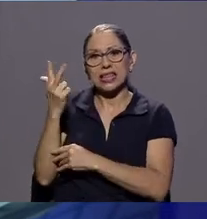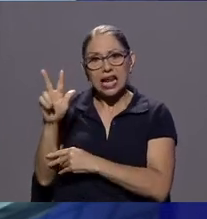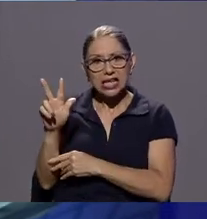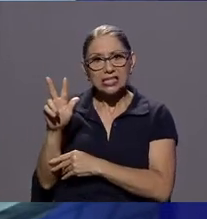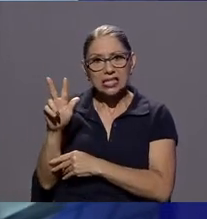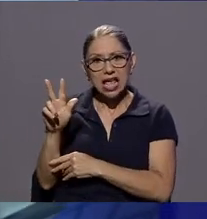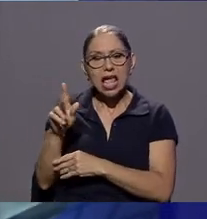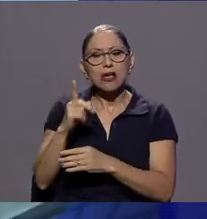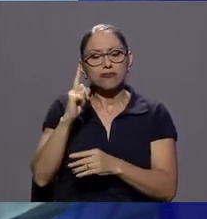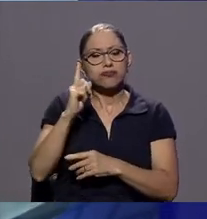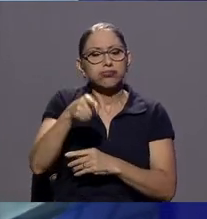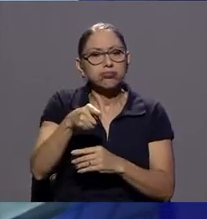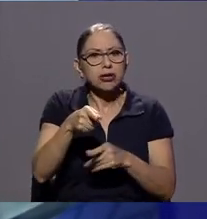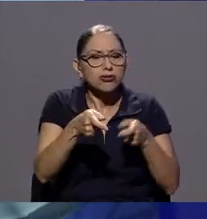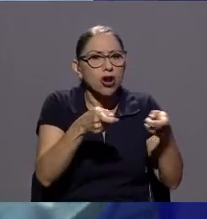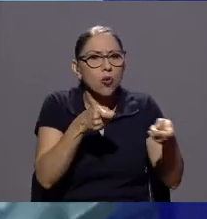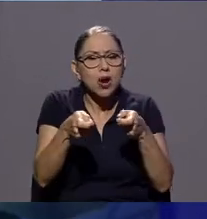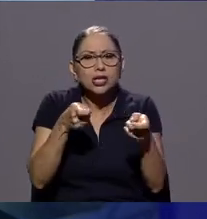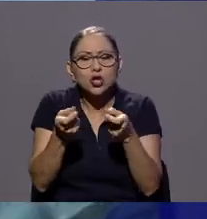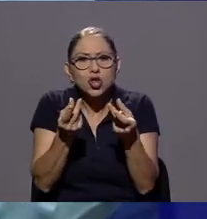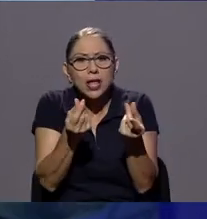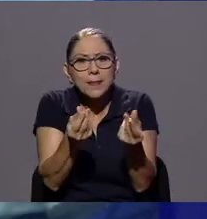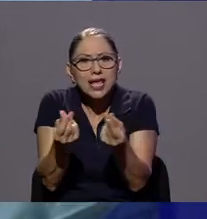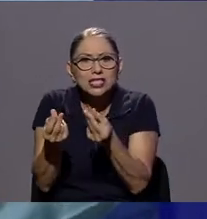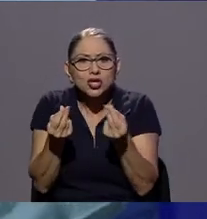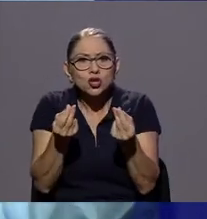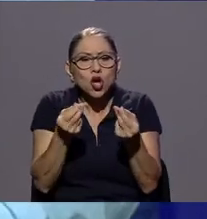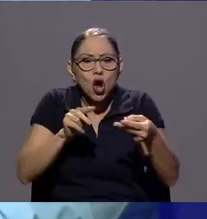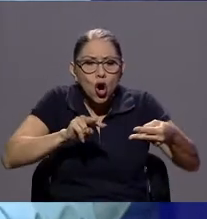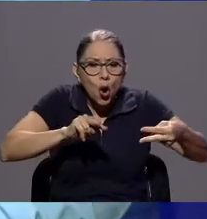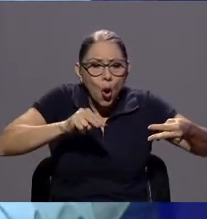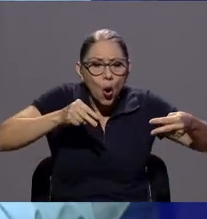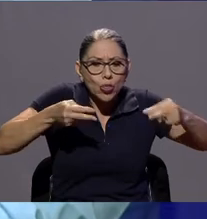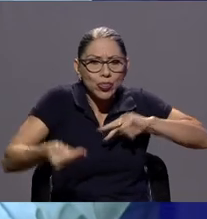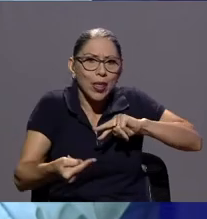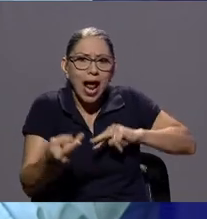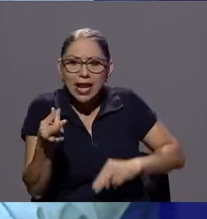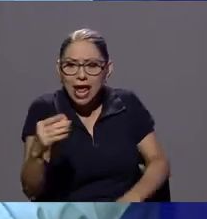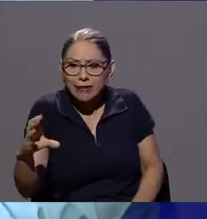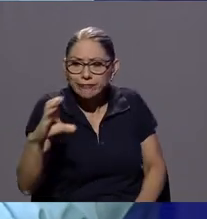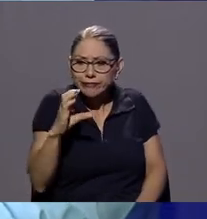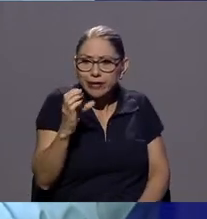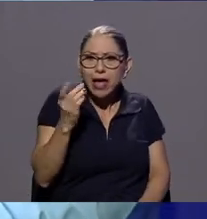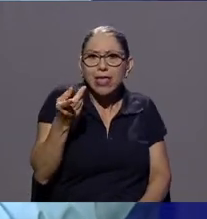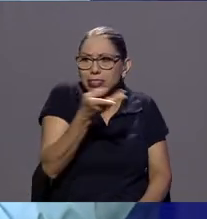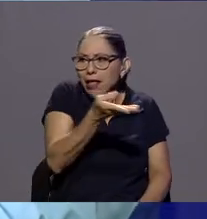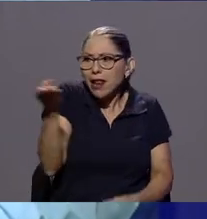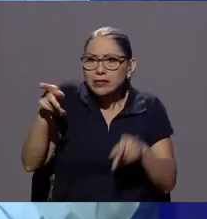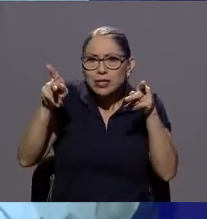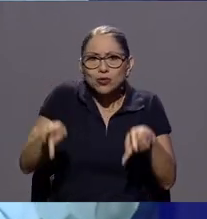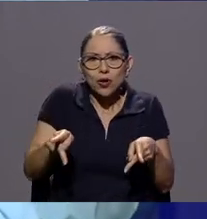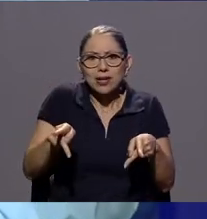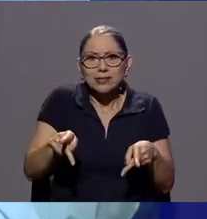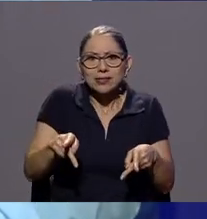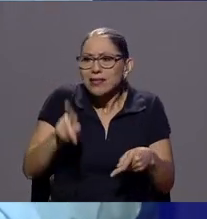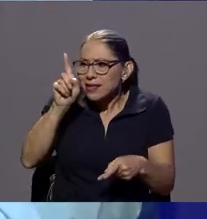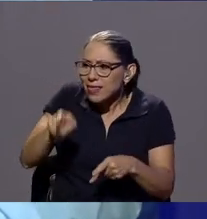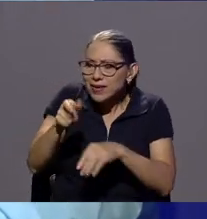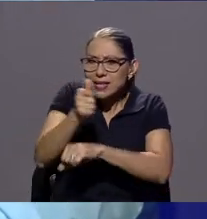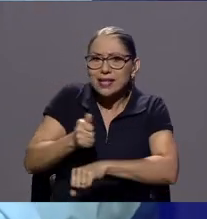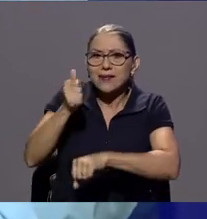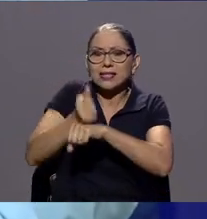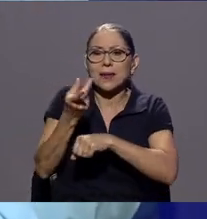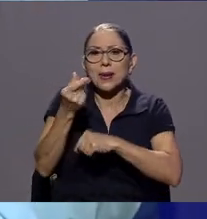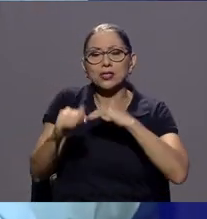en materia de regulación de precios que es totalmente contraria al bolsillo de los consumidores como es establecer precios mínimos en donde